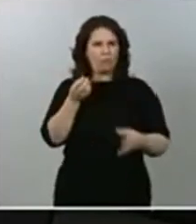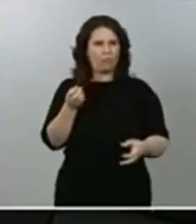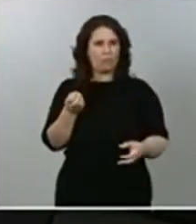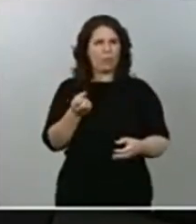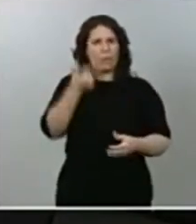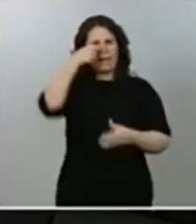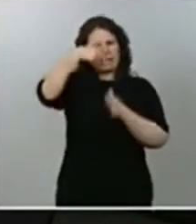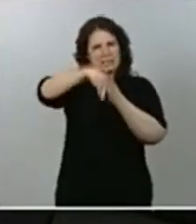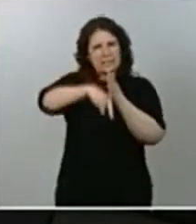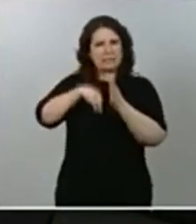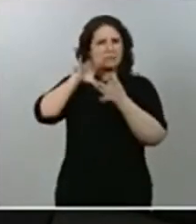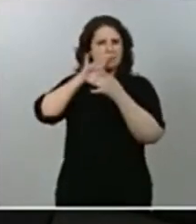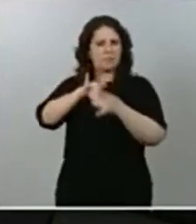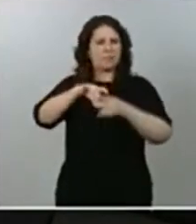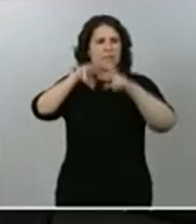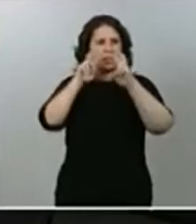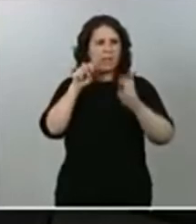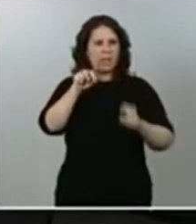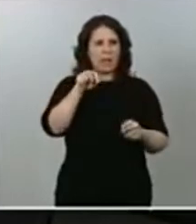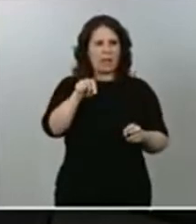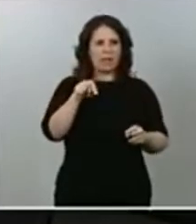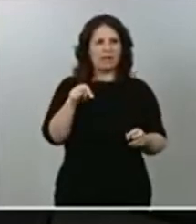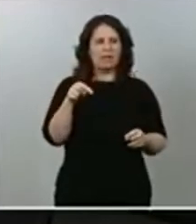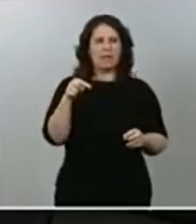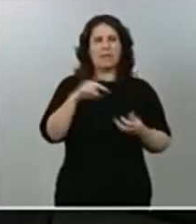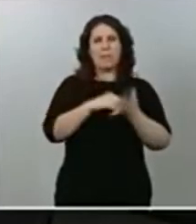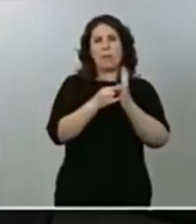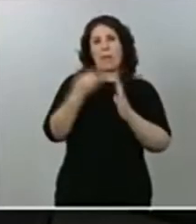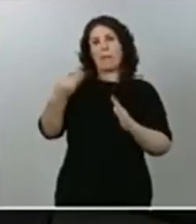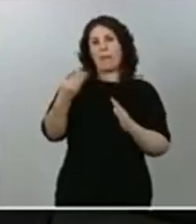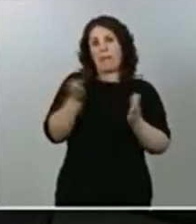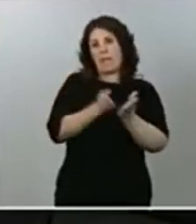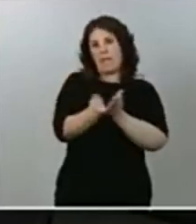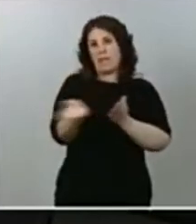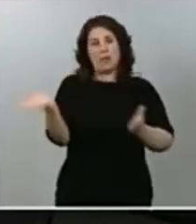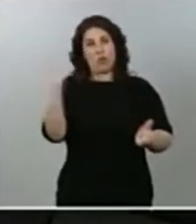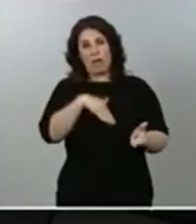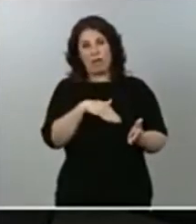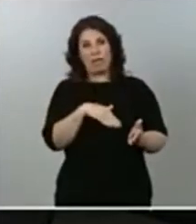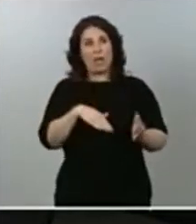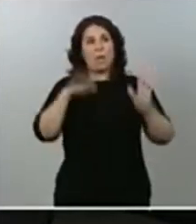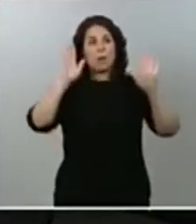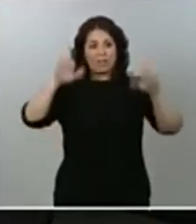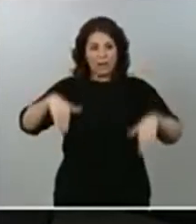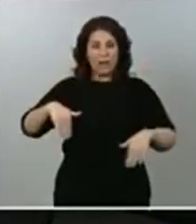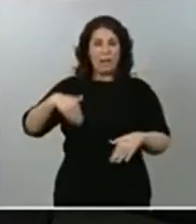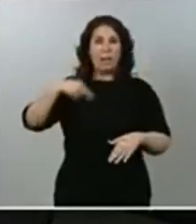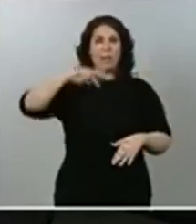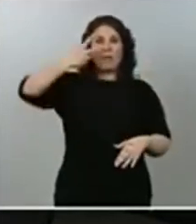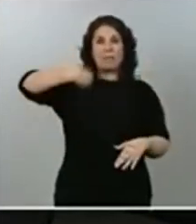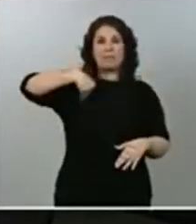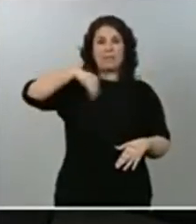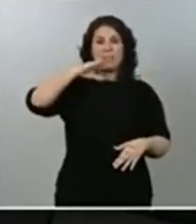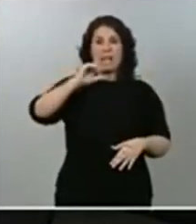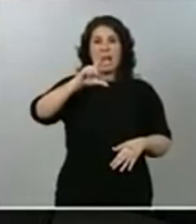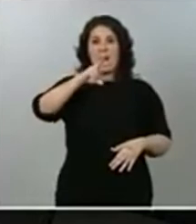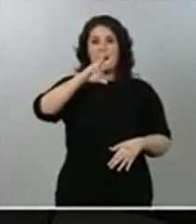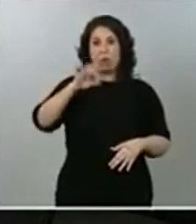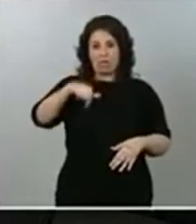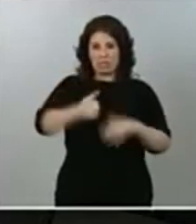daba la razón al gobierno en su momento de que no había plan B y, sin embargo, la vicepresidenta Calvo esta mañana ha aconsejado a